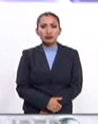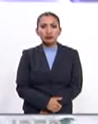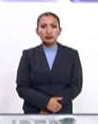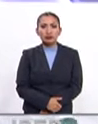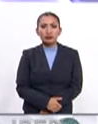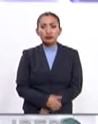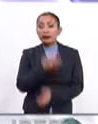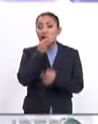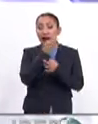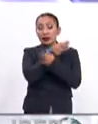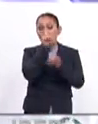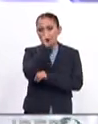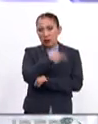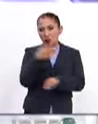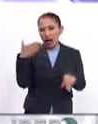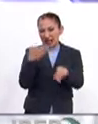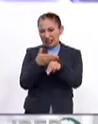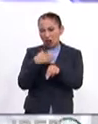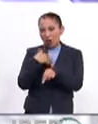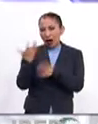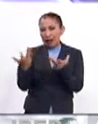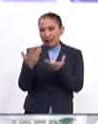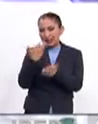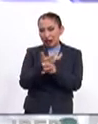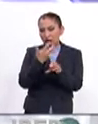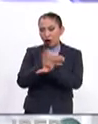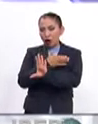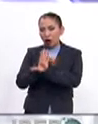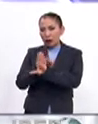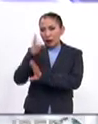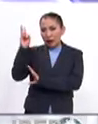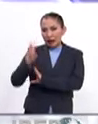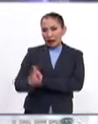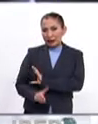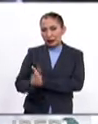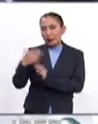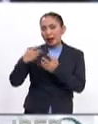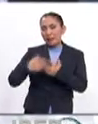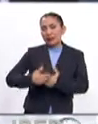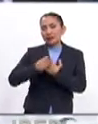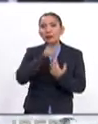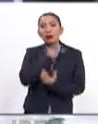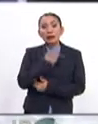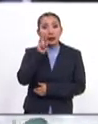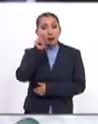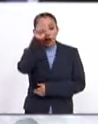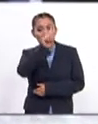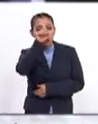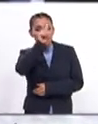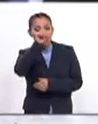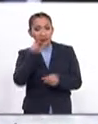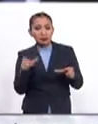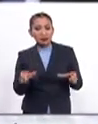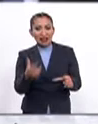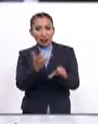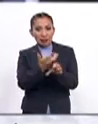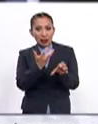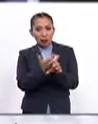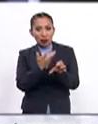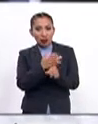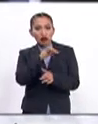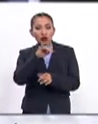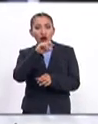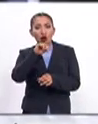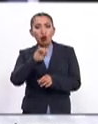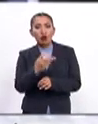Durante el anuncio de las sanciones que el gobierno de los Estados Unidos realizó a PDVSA, se observó al consejero de Seguridad Nacional de la Unión Americana,